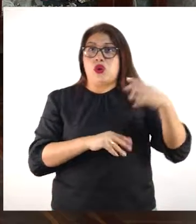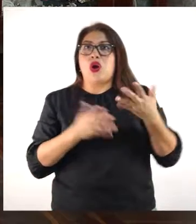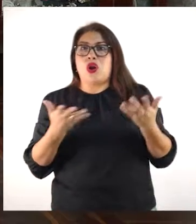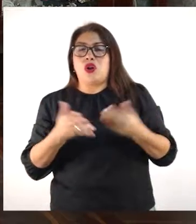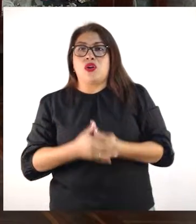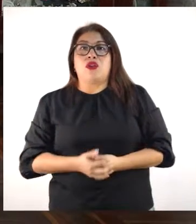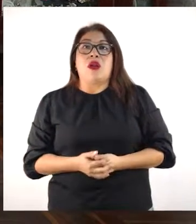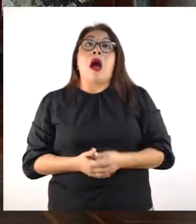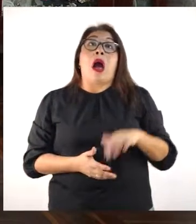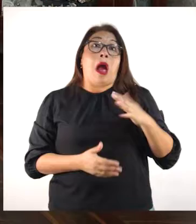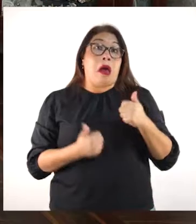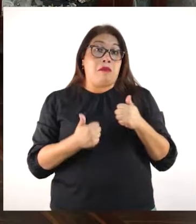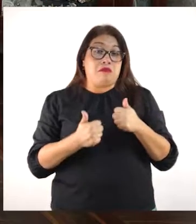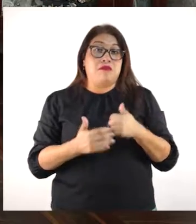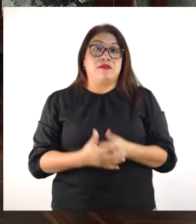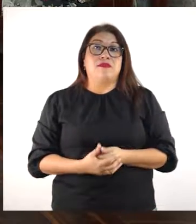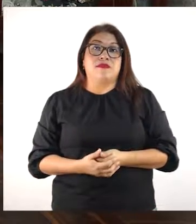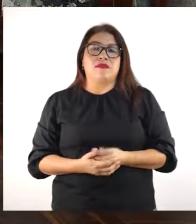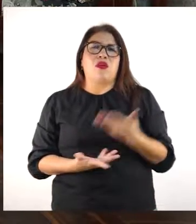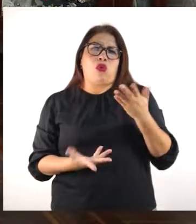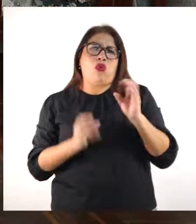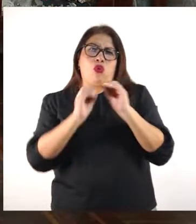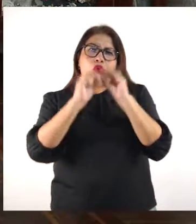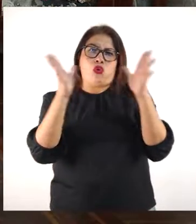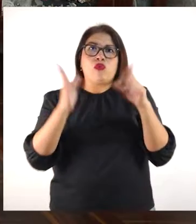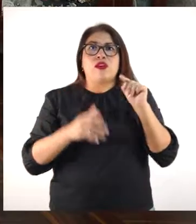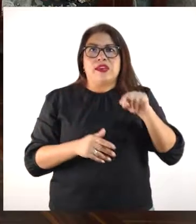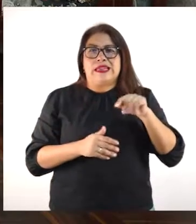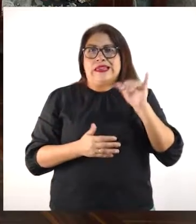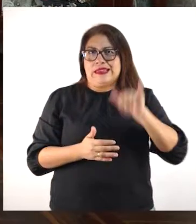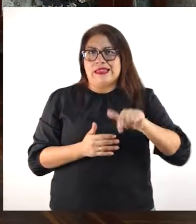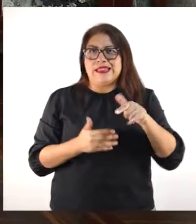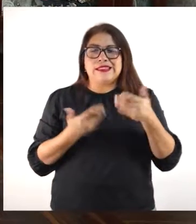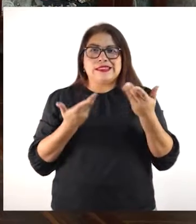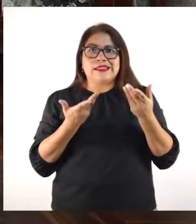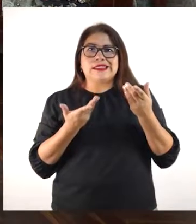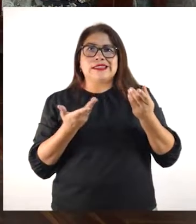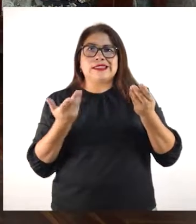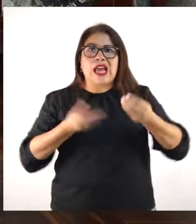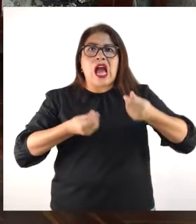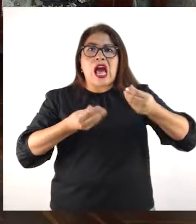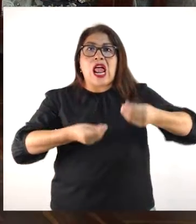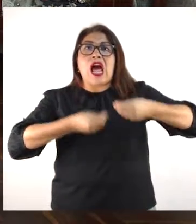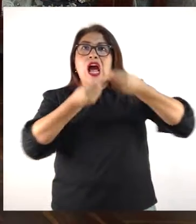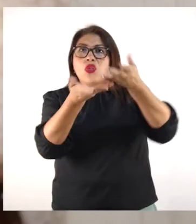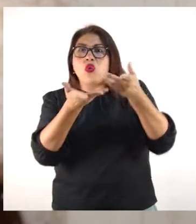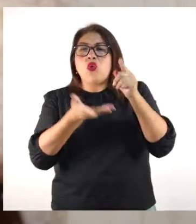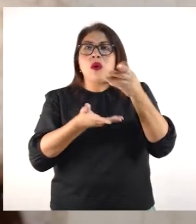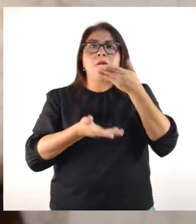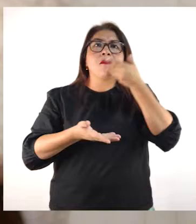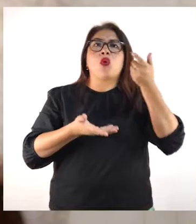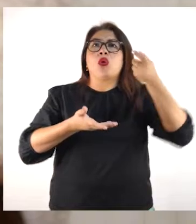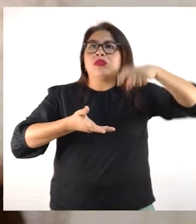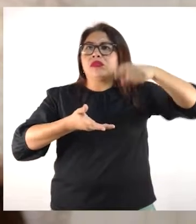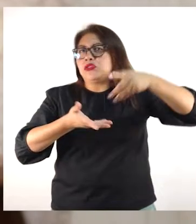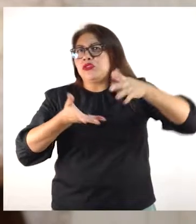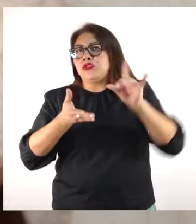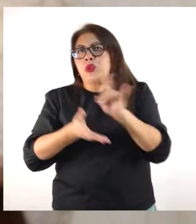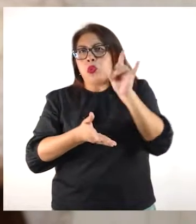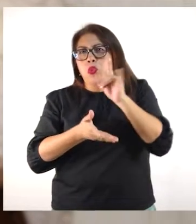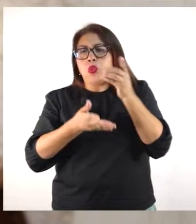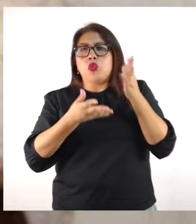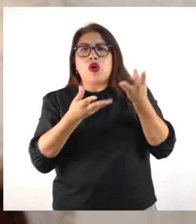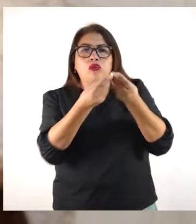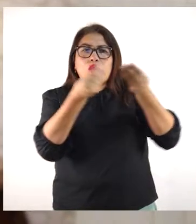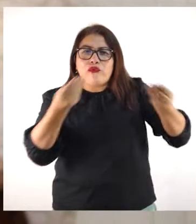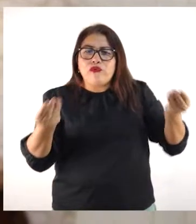Obviamente... Caramba, qué bueno. Es la contribución para que se puedan conseguir mejores, de repente, bienes, insumos.